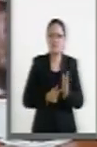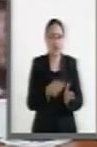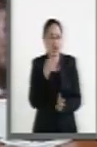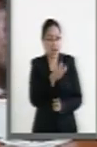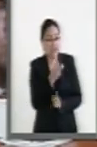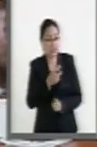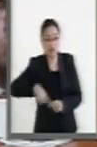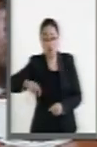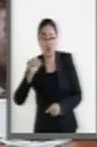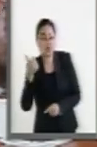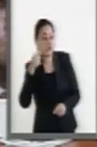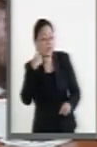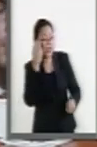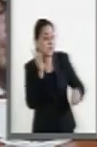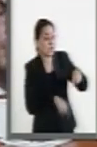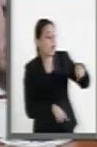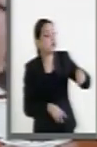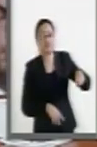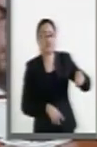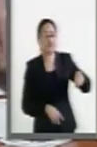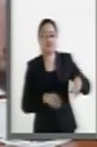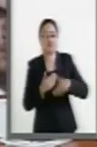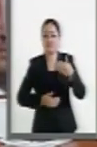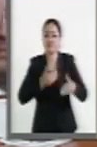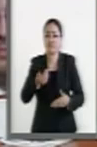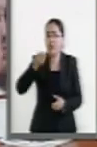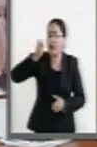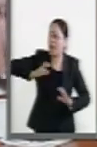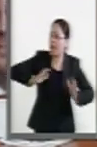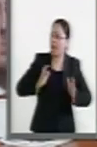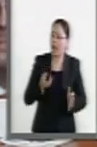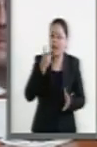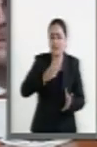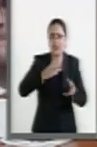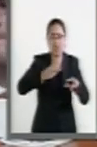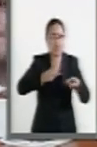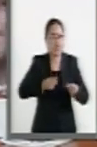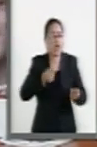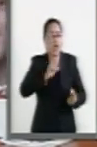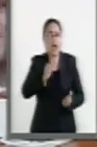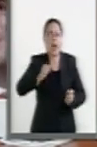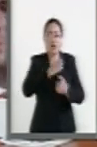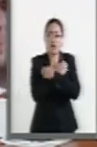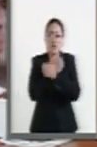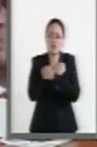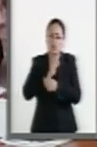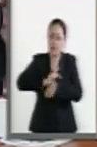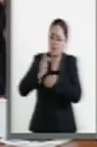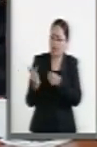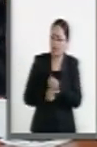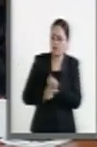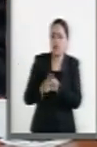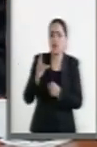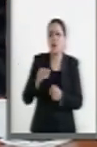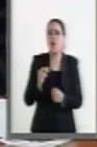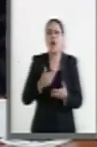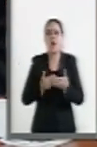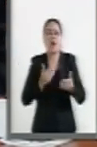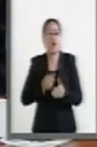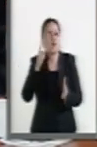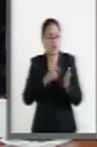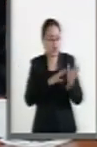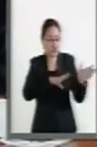de abatir rezagos e inercias que estaban deteriorando la educación pública de este país. No es lo mismo hablar de